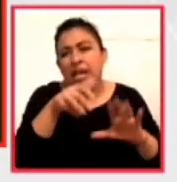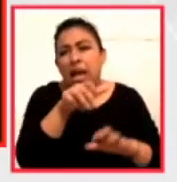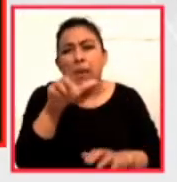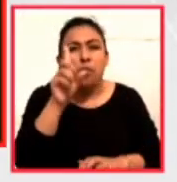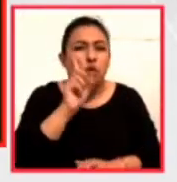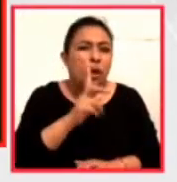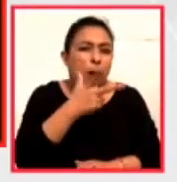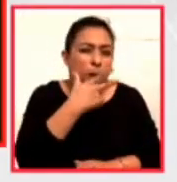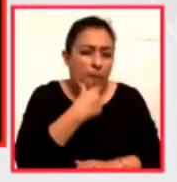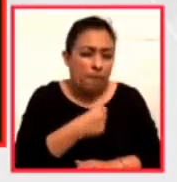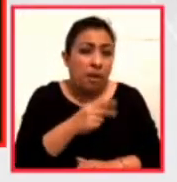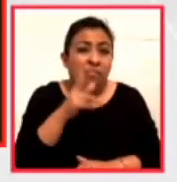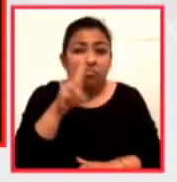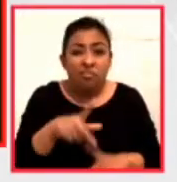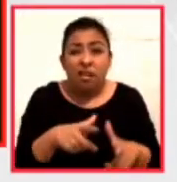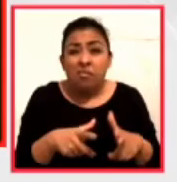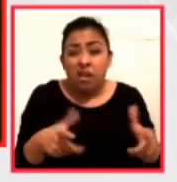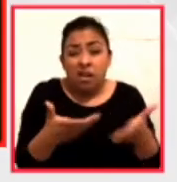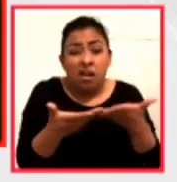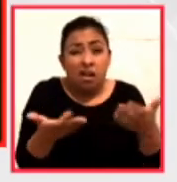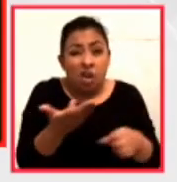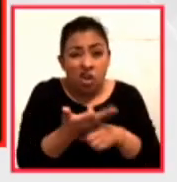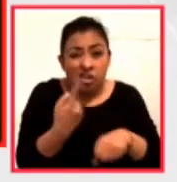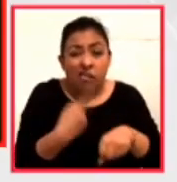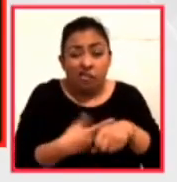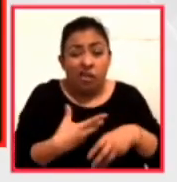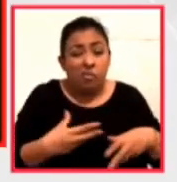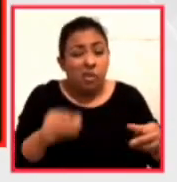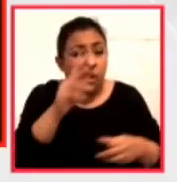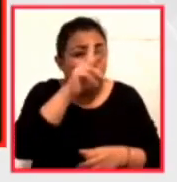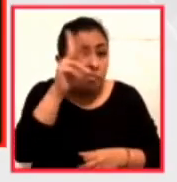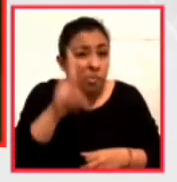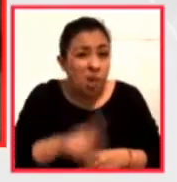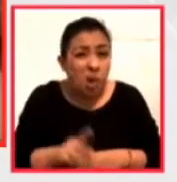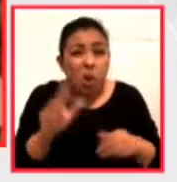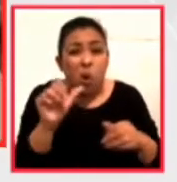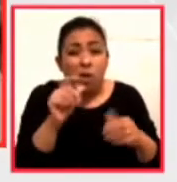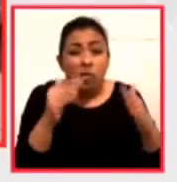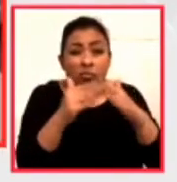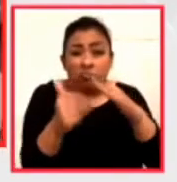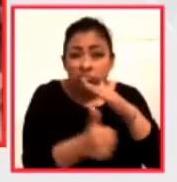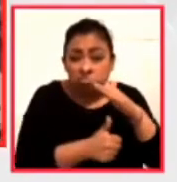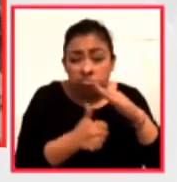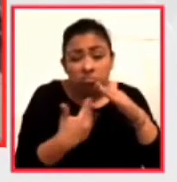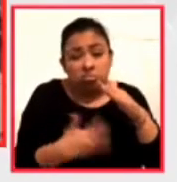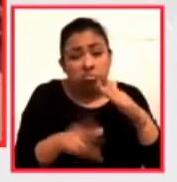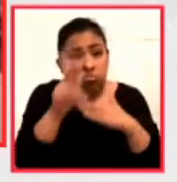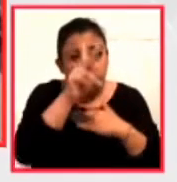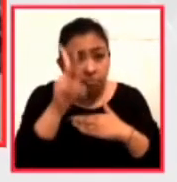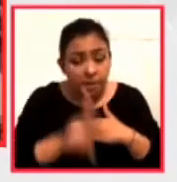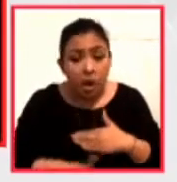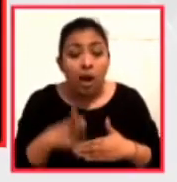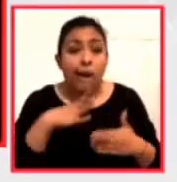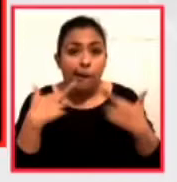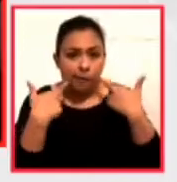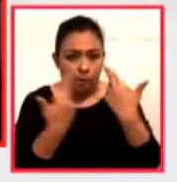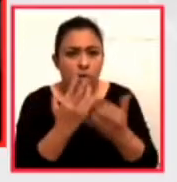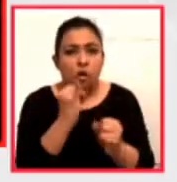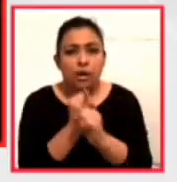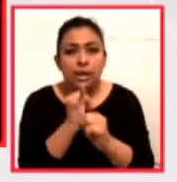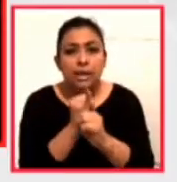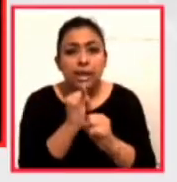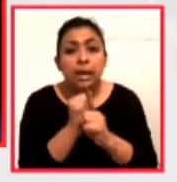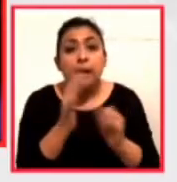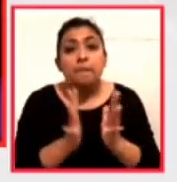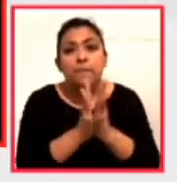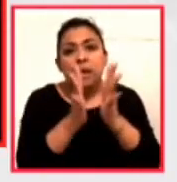por desgracia, aumenta en este tipo de pandemias y de confinamiento. En esta reunión virtual, en la que